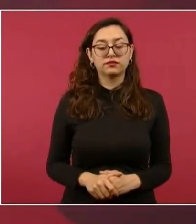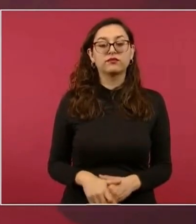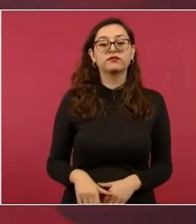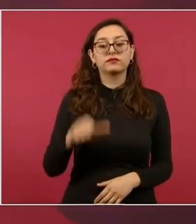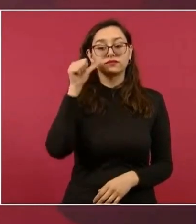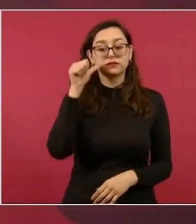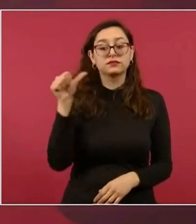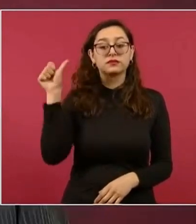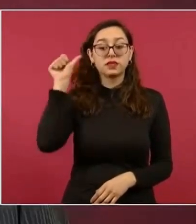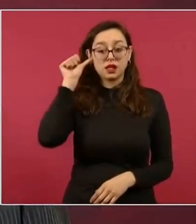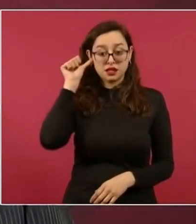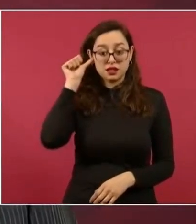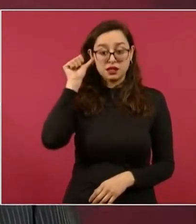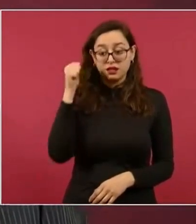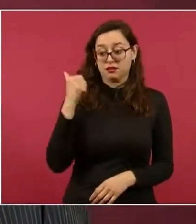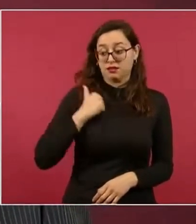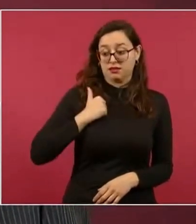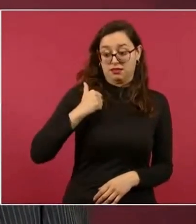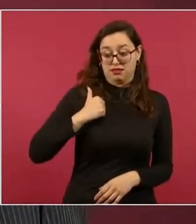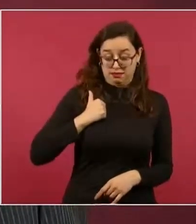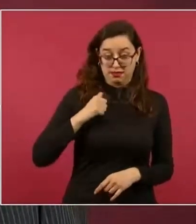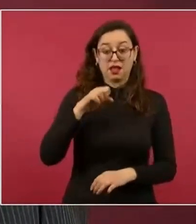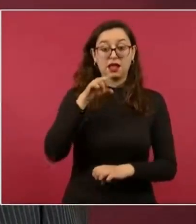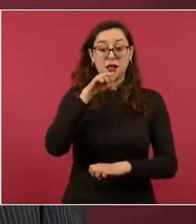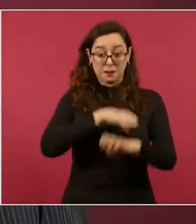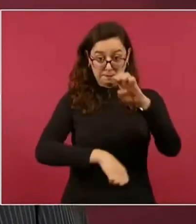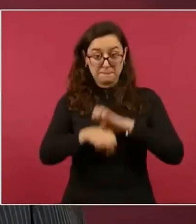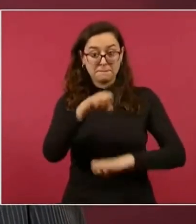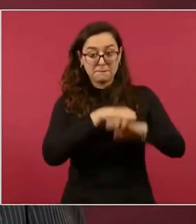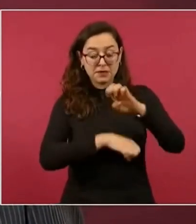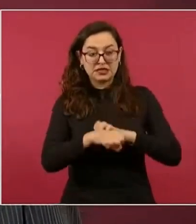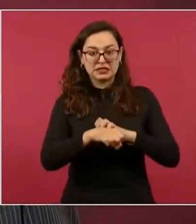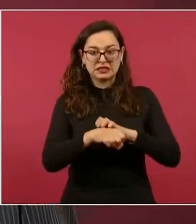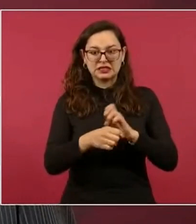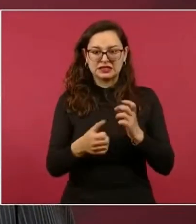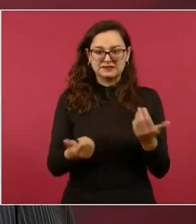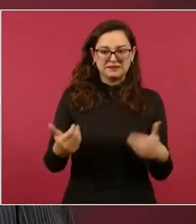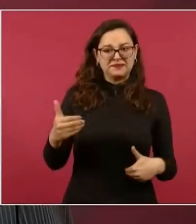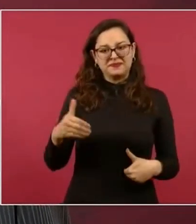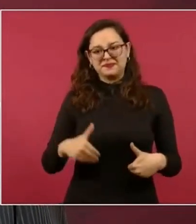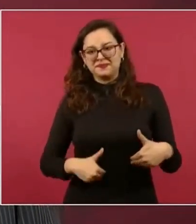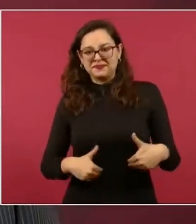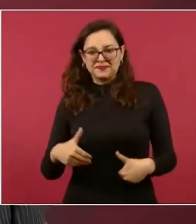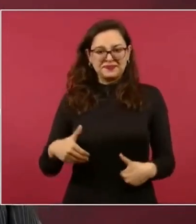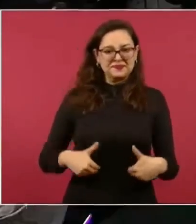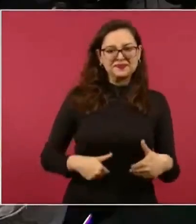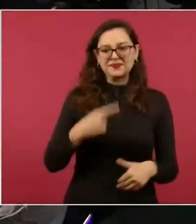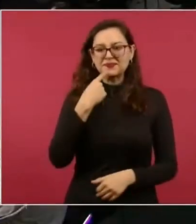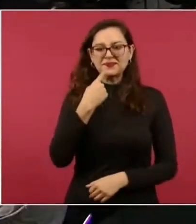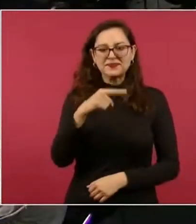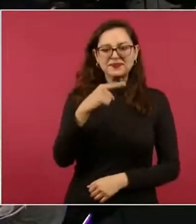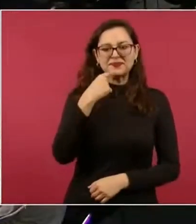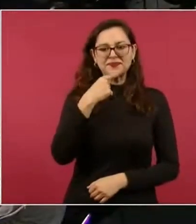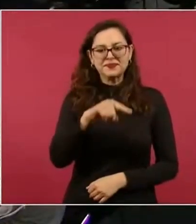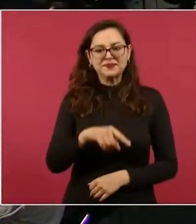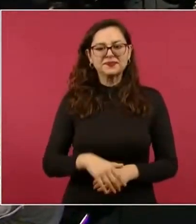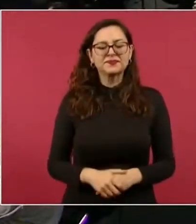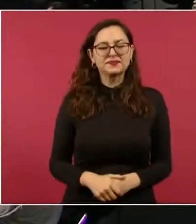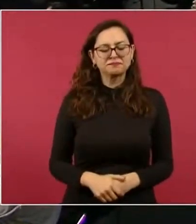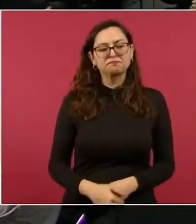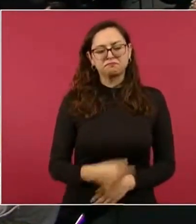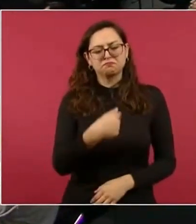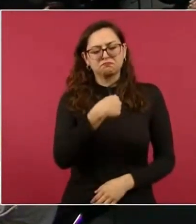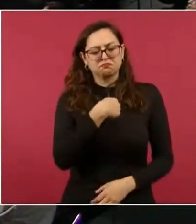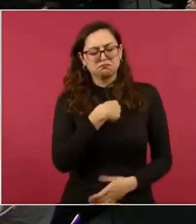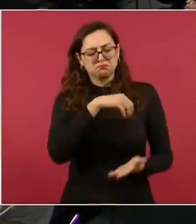que tenían algunas inconformidades. Ahora que vino el primer